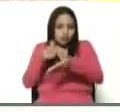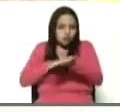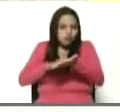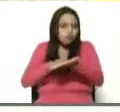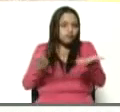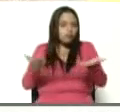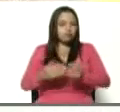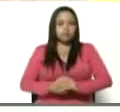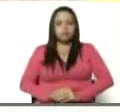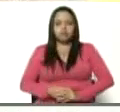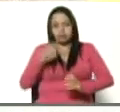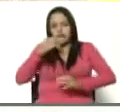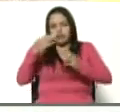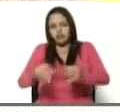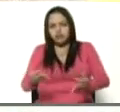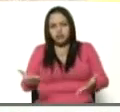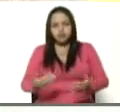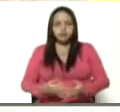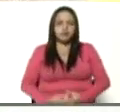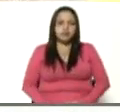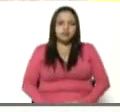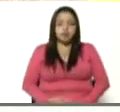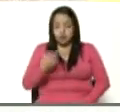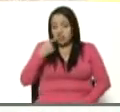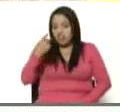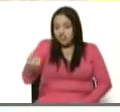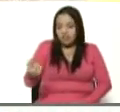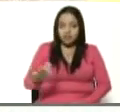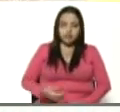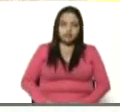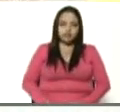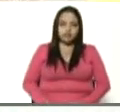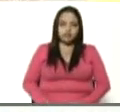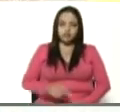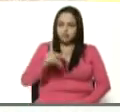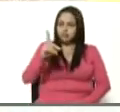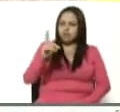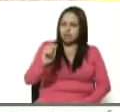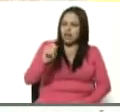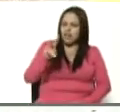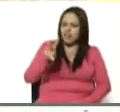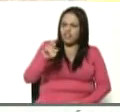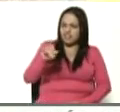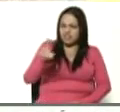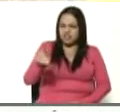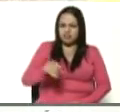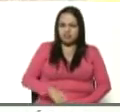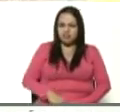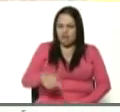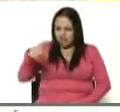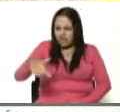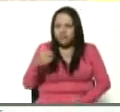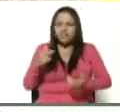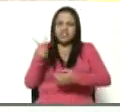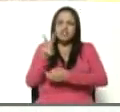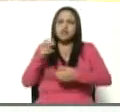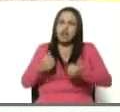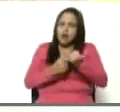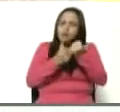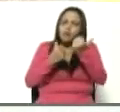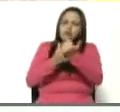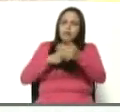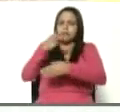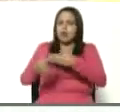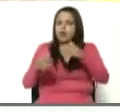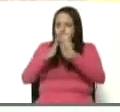Verdaderamente. Le dije, David, cuenta con Venezuela para que el